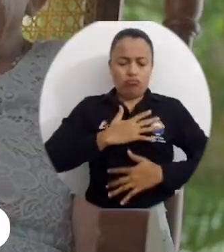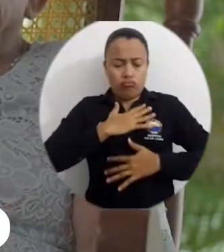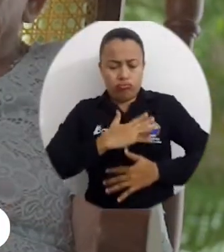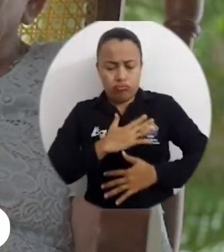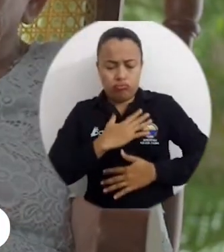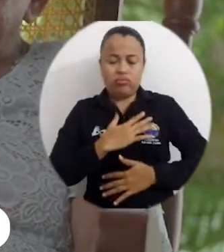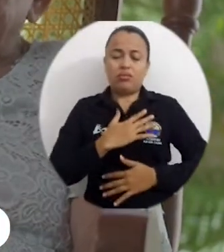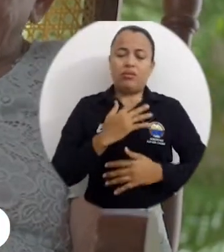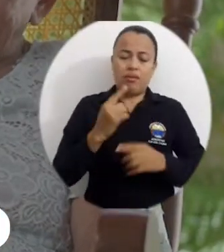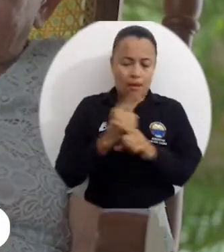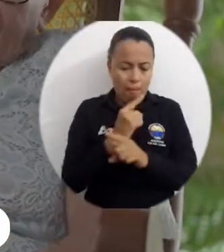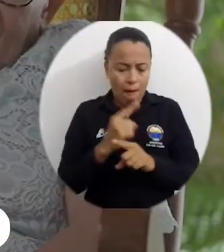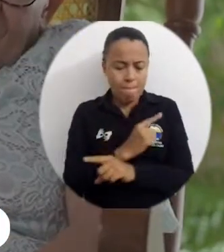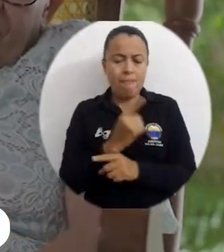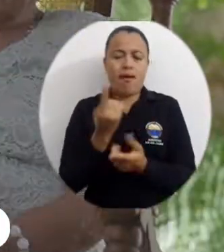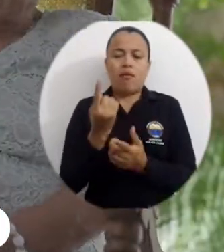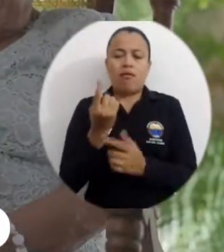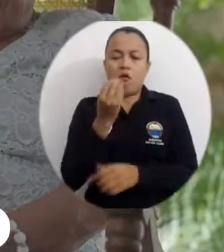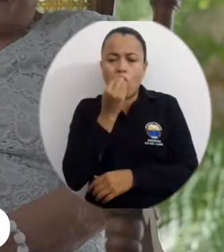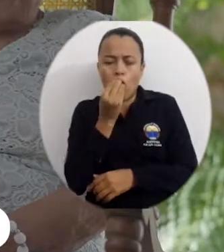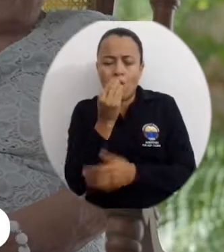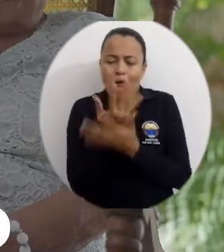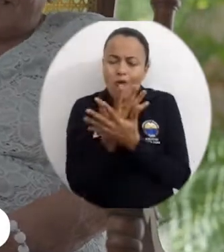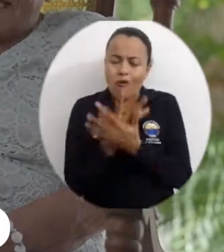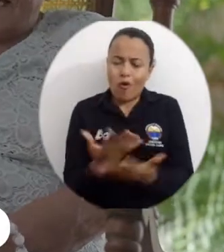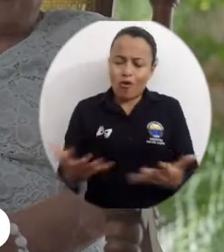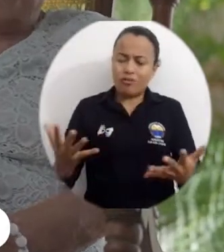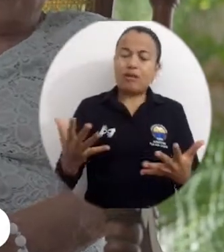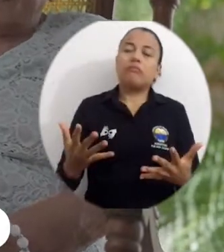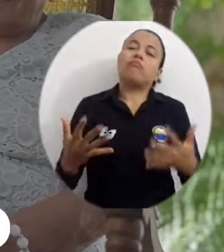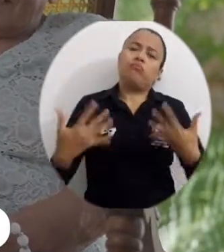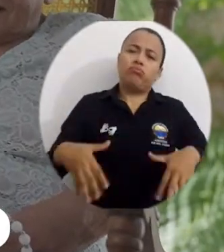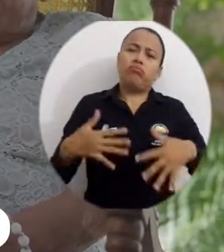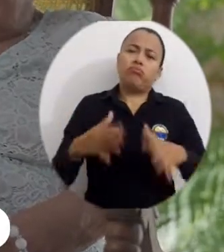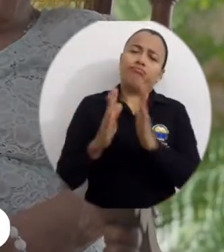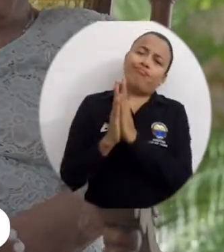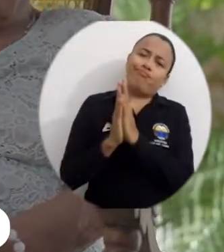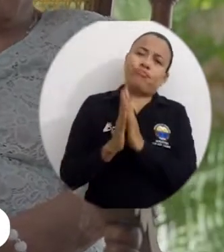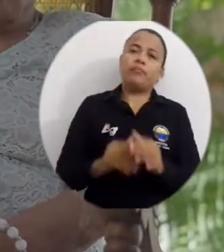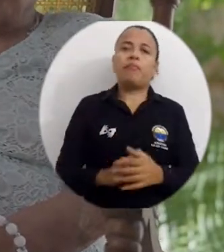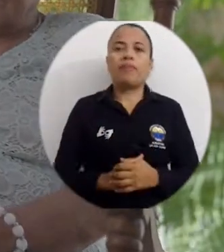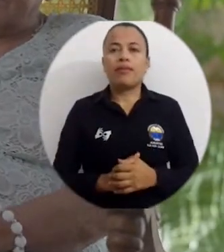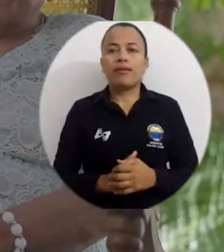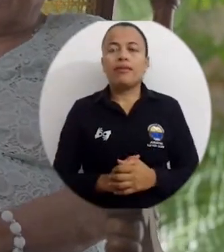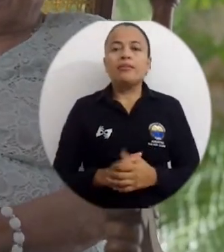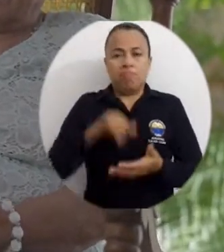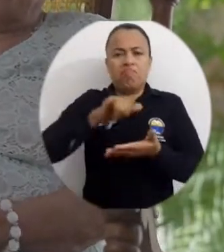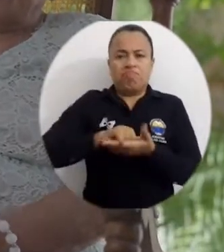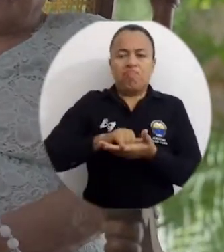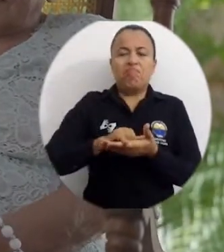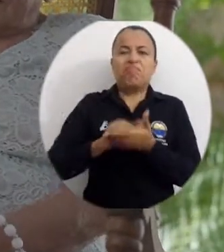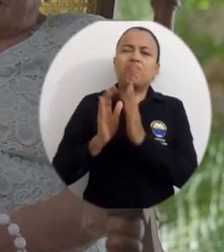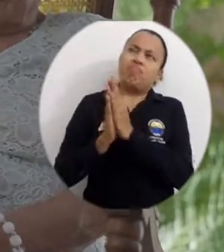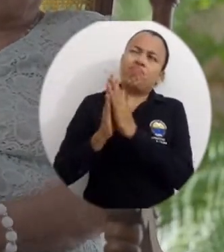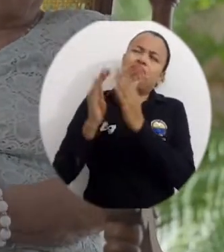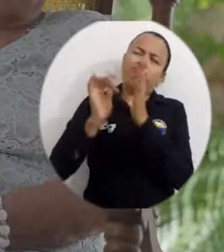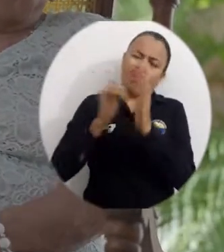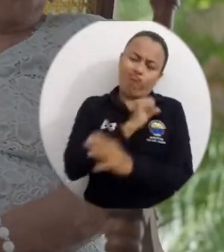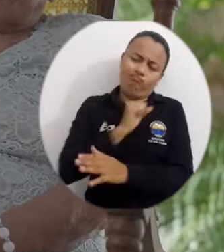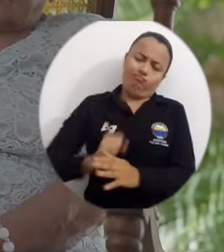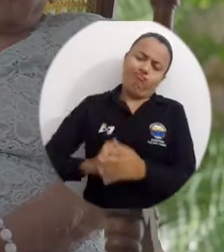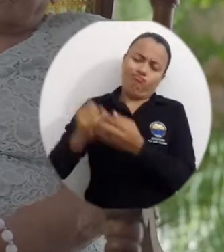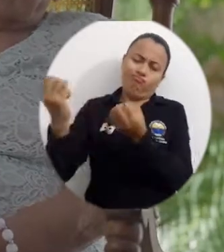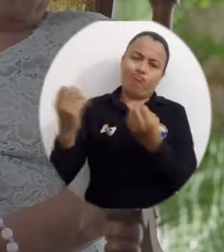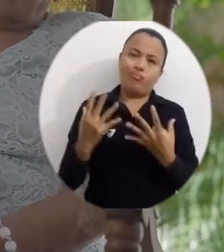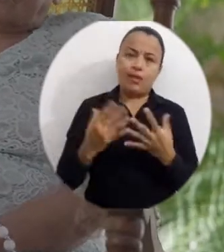valerme yo misma hasta bañarse, arreglarse, comer uno con sus propias manos. Eso le